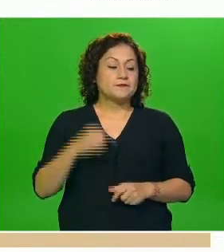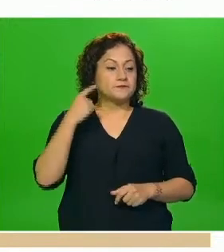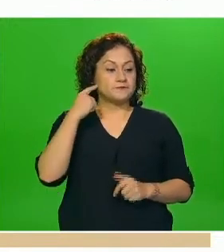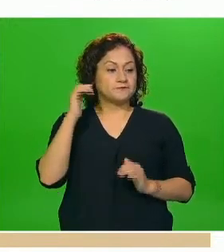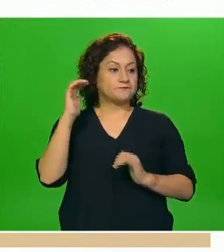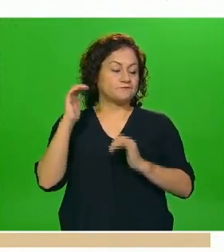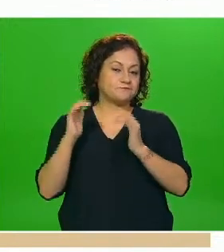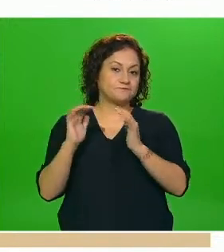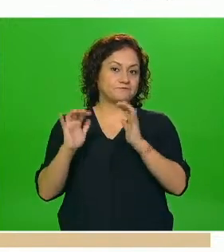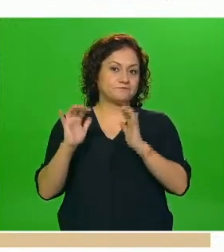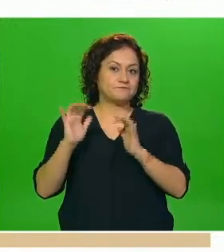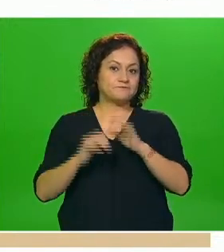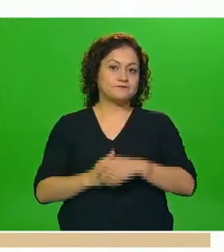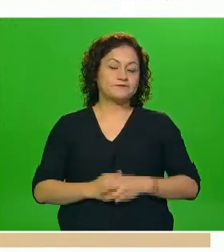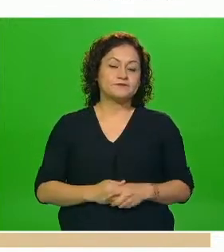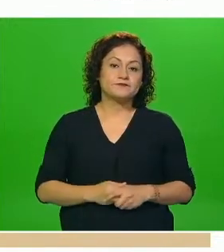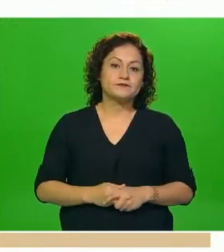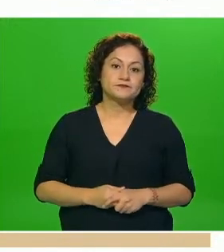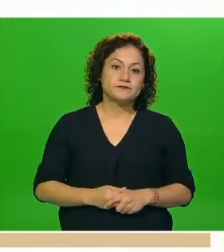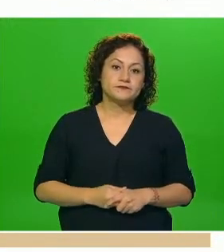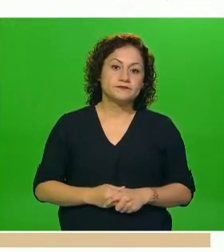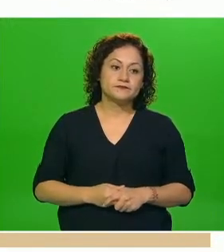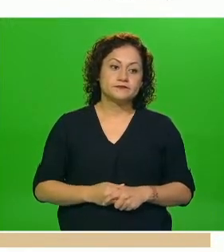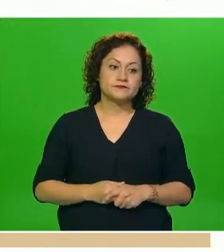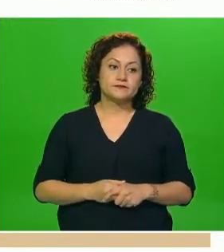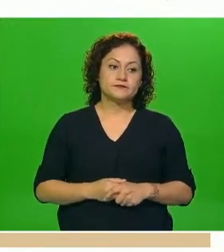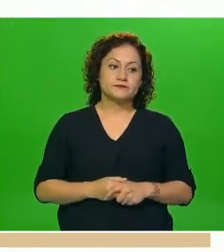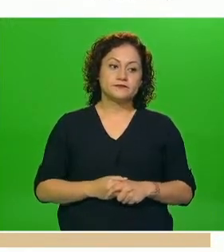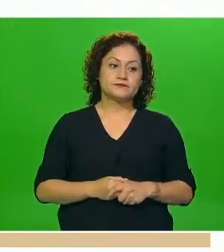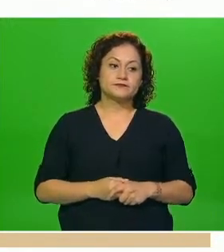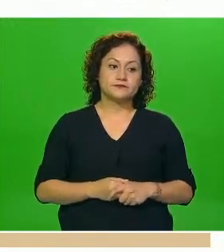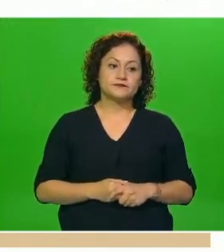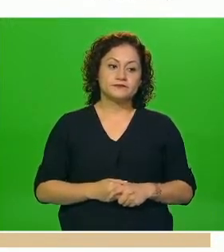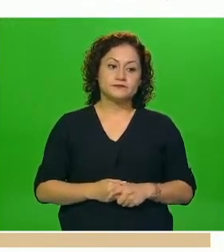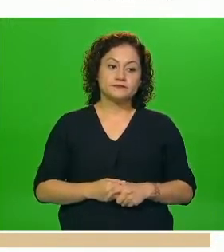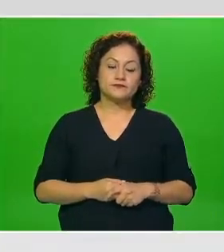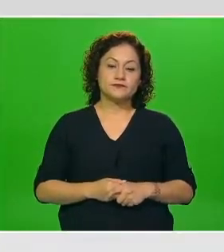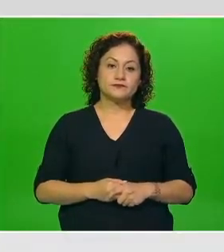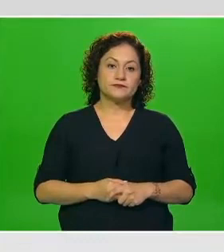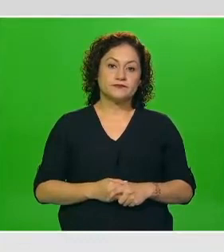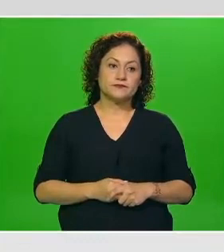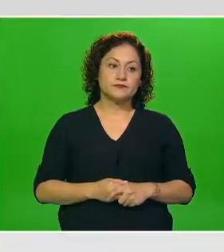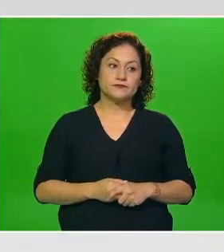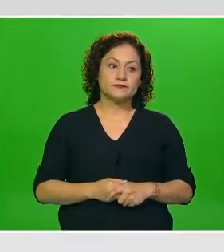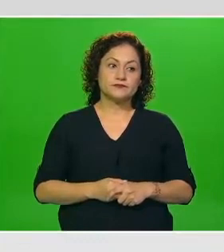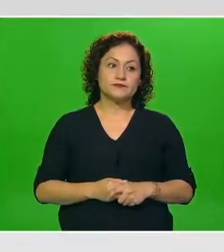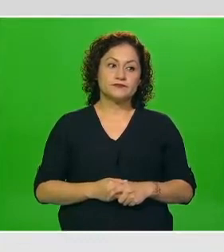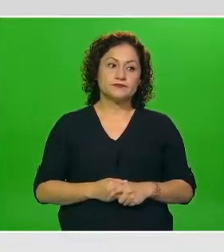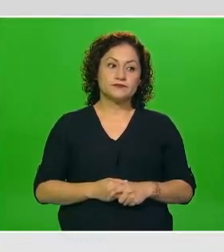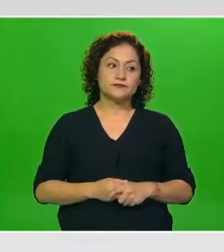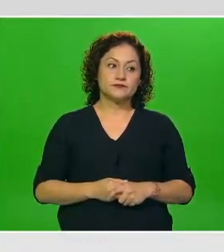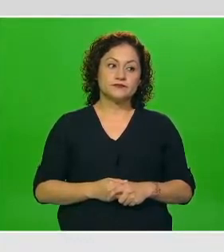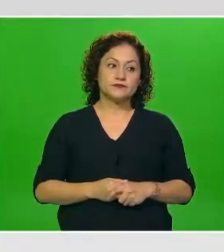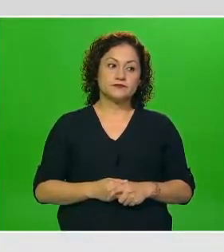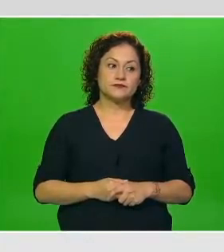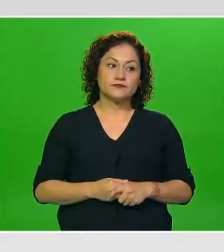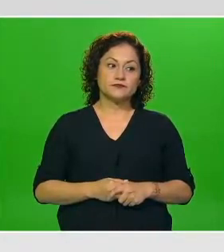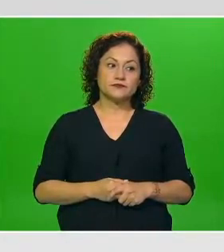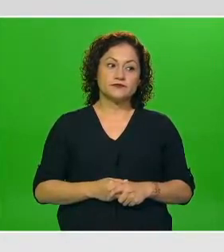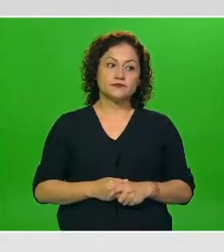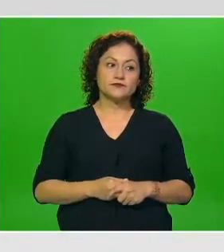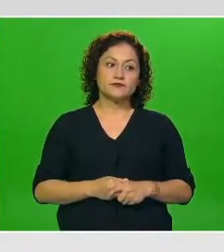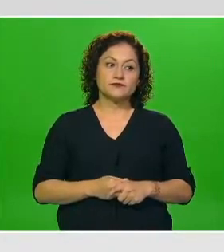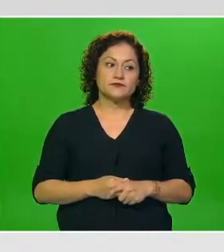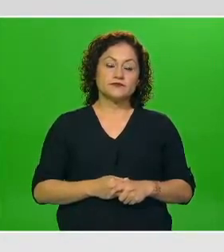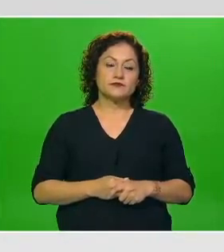dejemos dar no ha acabado y no podemos perder la percepción del riesgo donde tenemos que